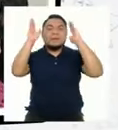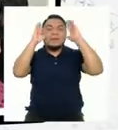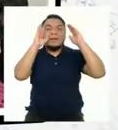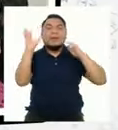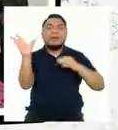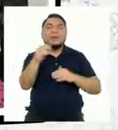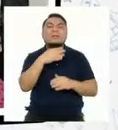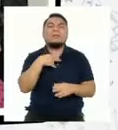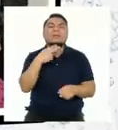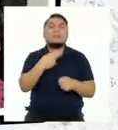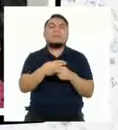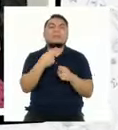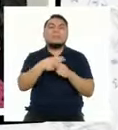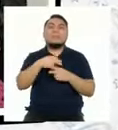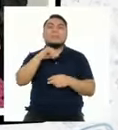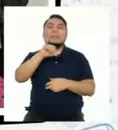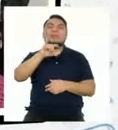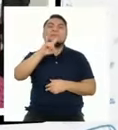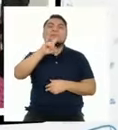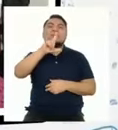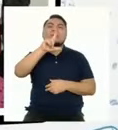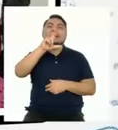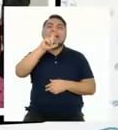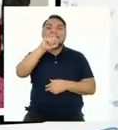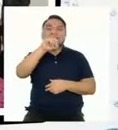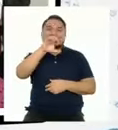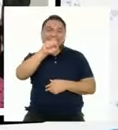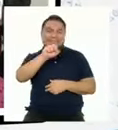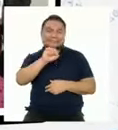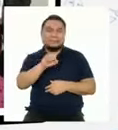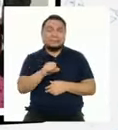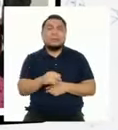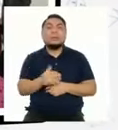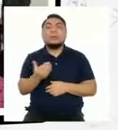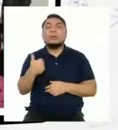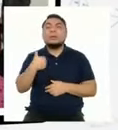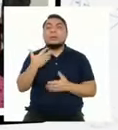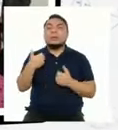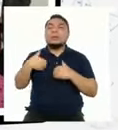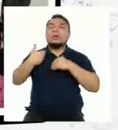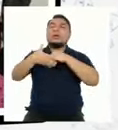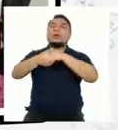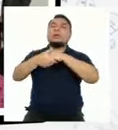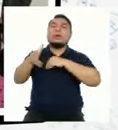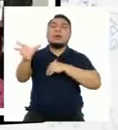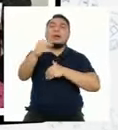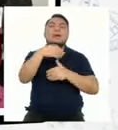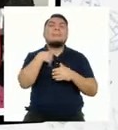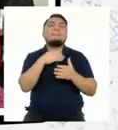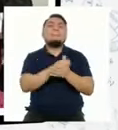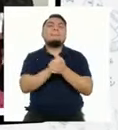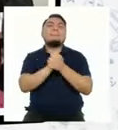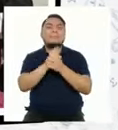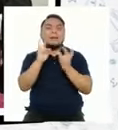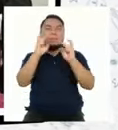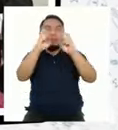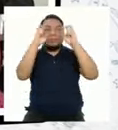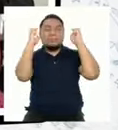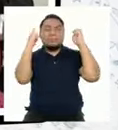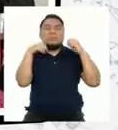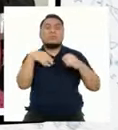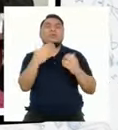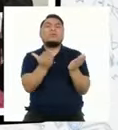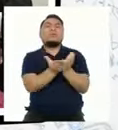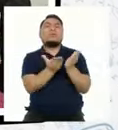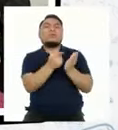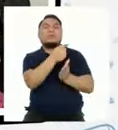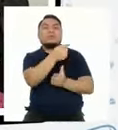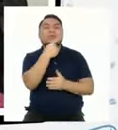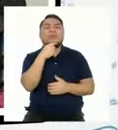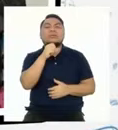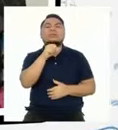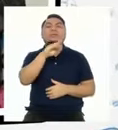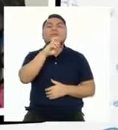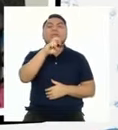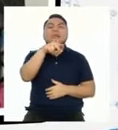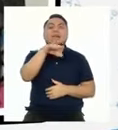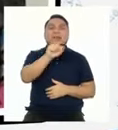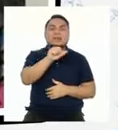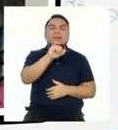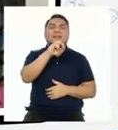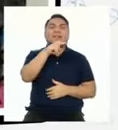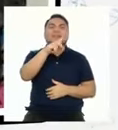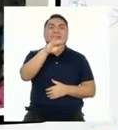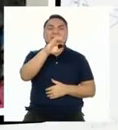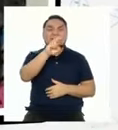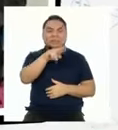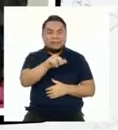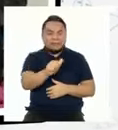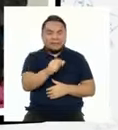todos y todas, mi nombre es Lacy. Antes que nada quiero mandar saludos a mis amigos de la promo institución educativa Soberana Orden